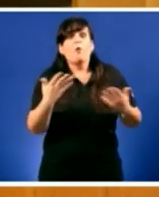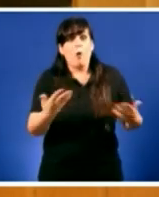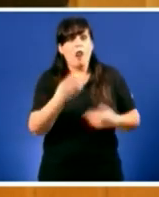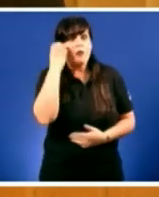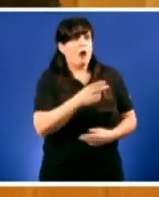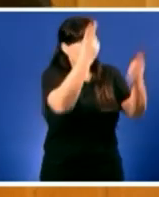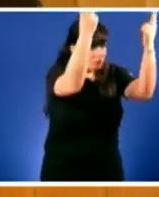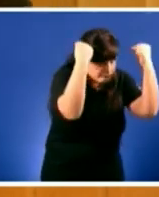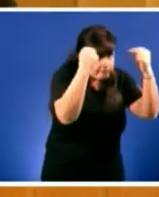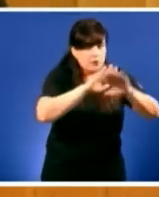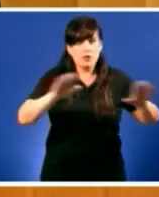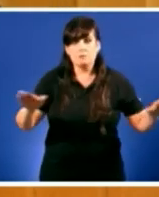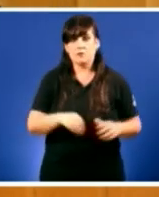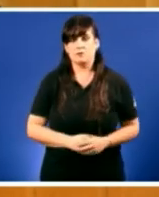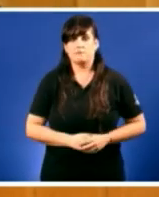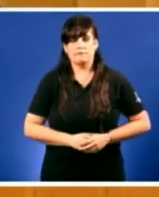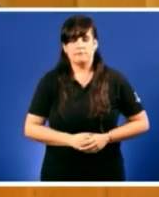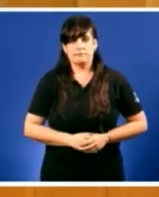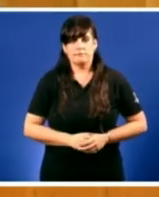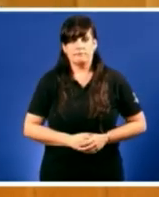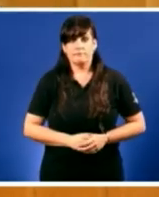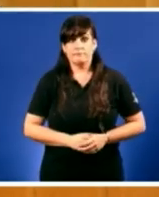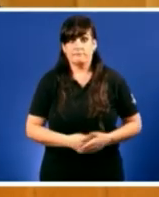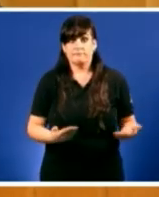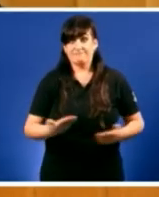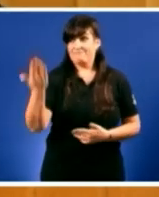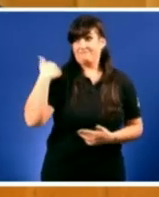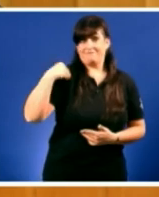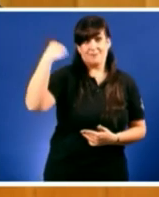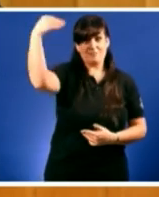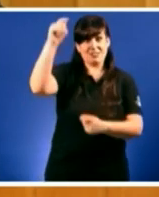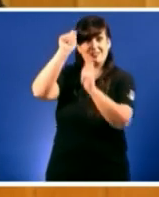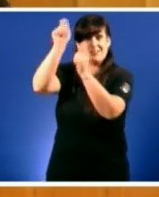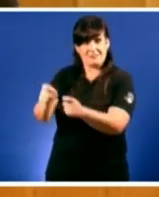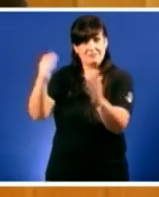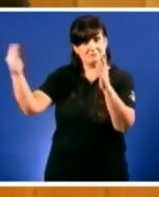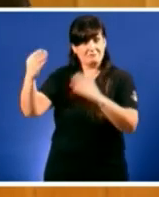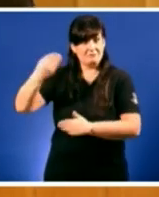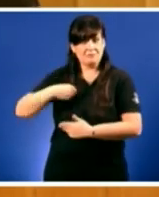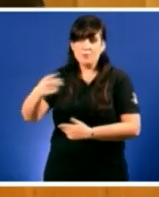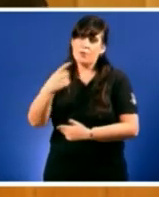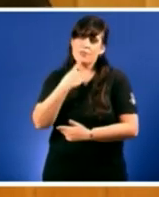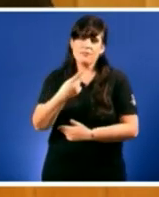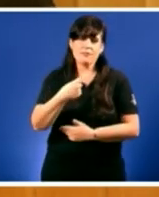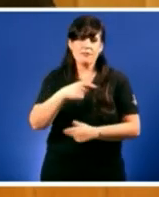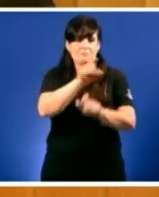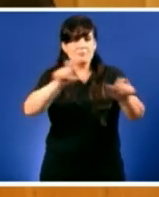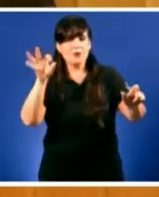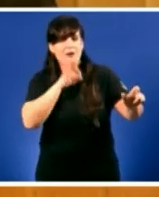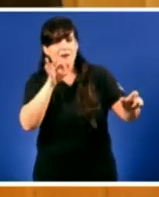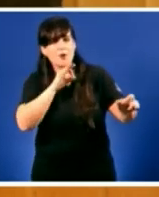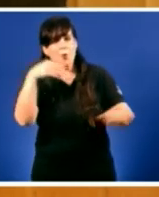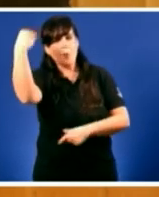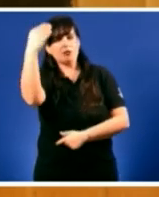na súa investidura tamén dixo estar convencido de que os galegos queren un presidente que non llesmenta.